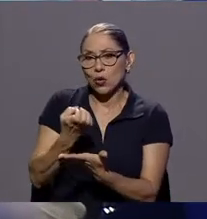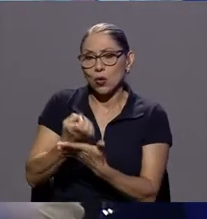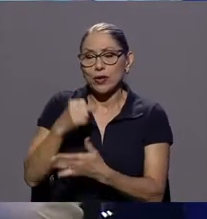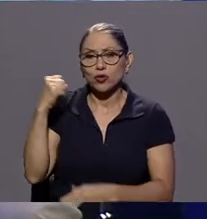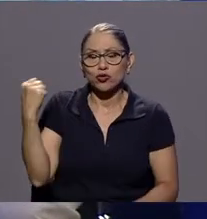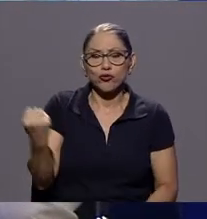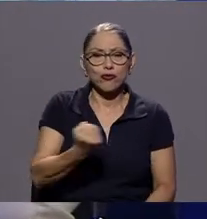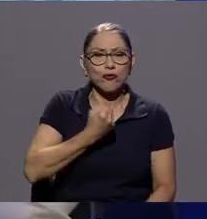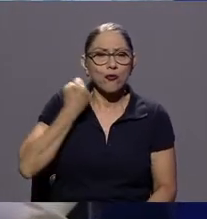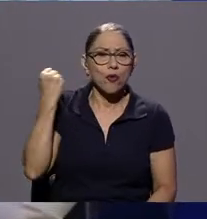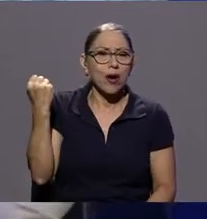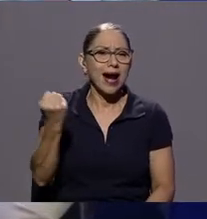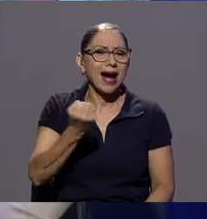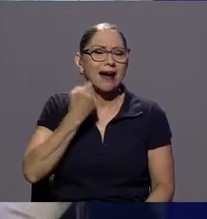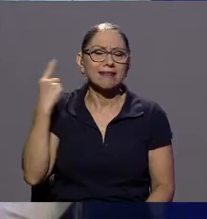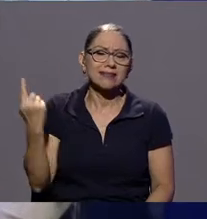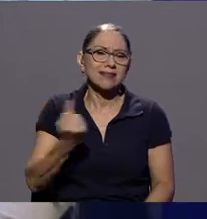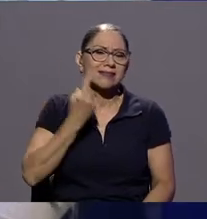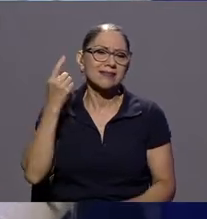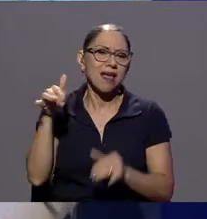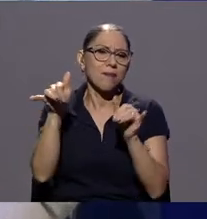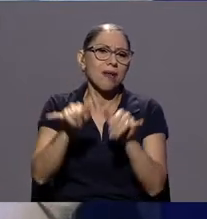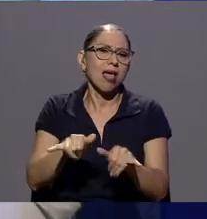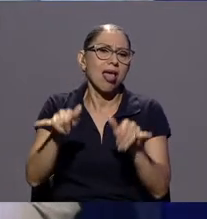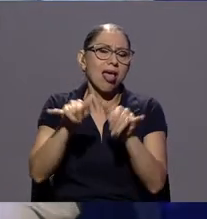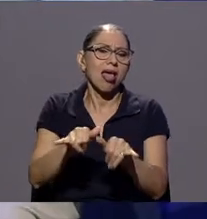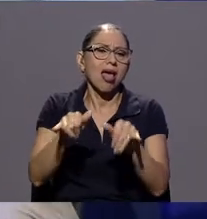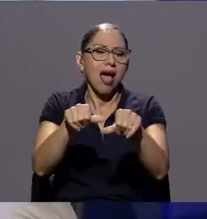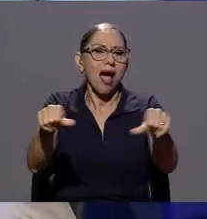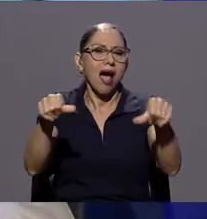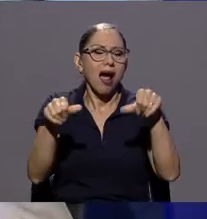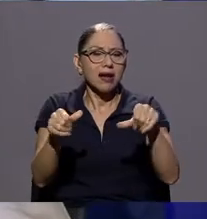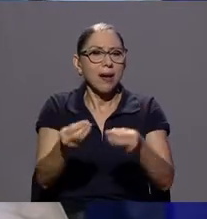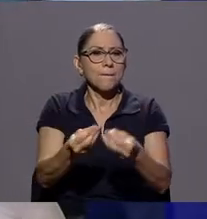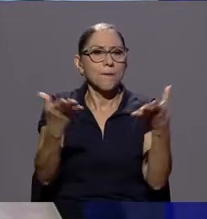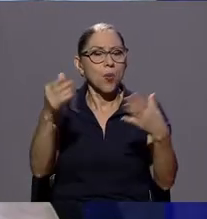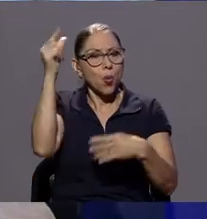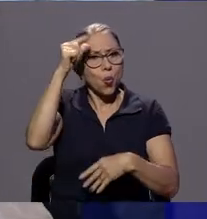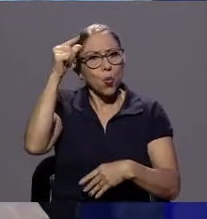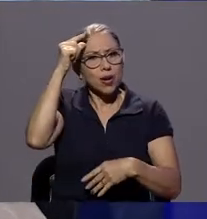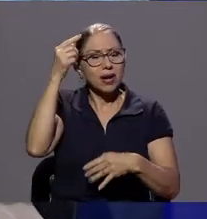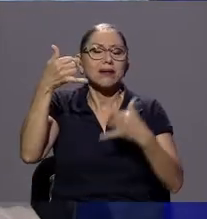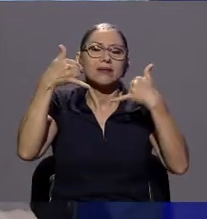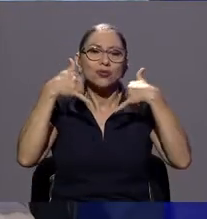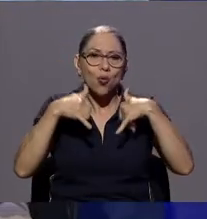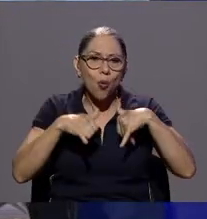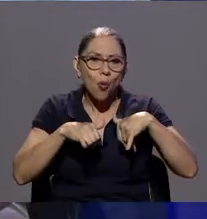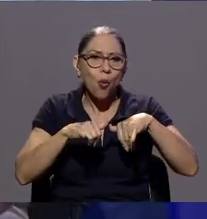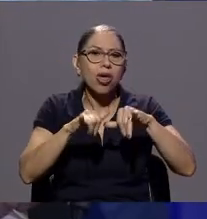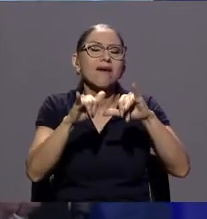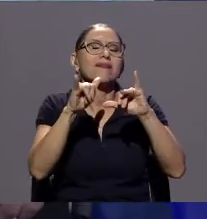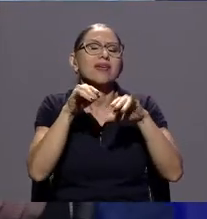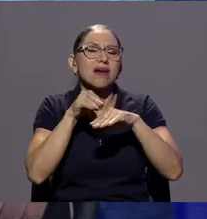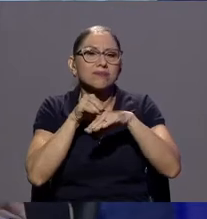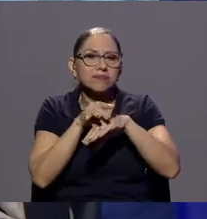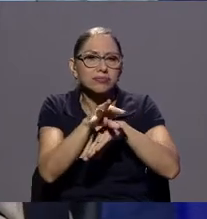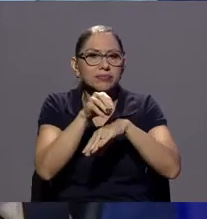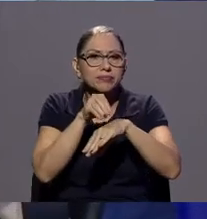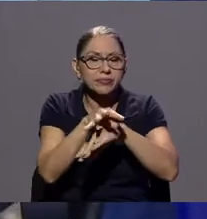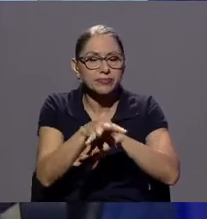fuertes que siempre han estado presentes en la actividad estatal pues todavía inciden muchísimo en esa actuación